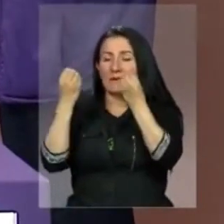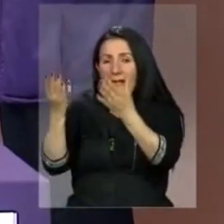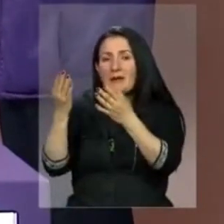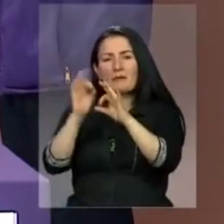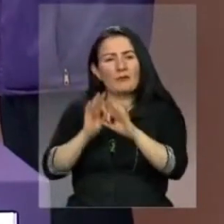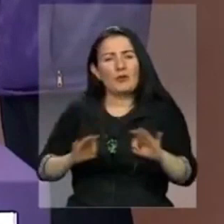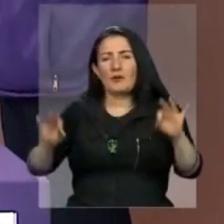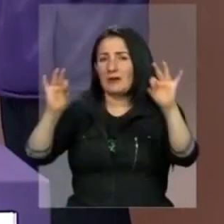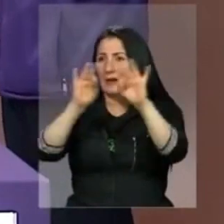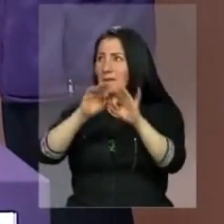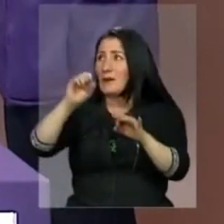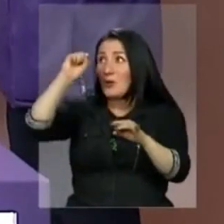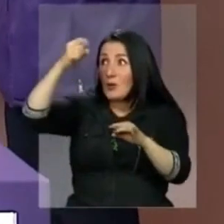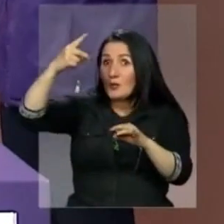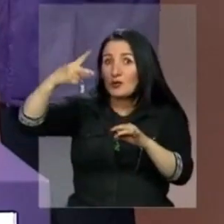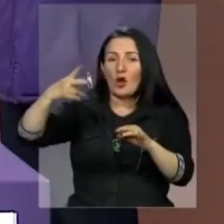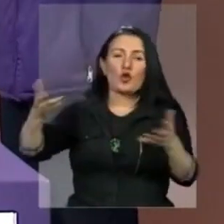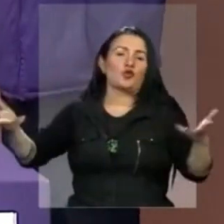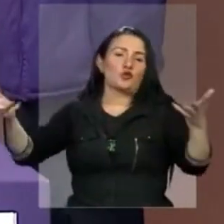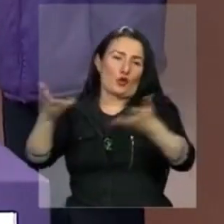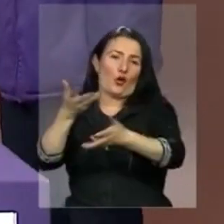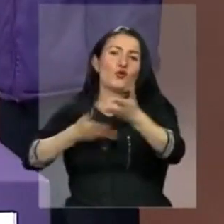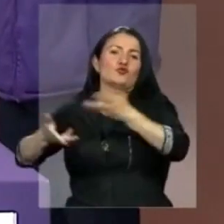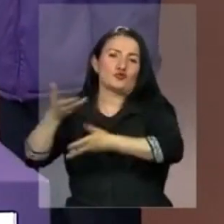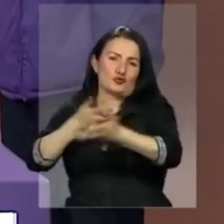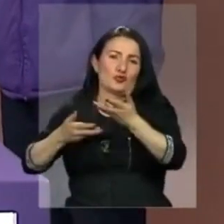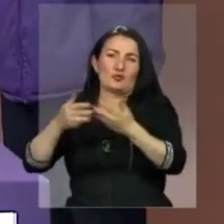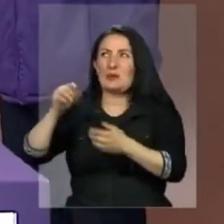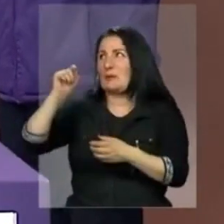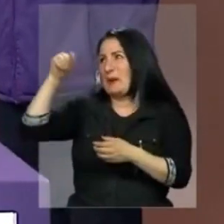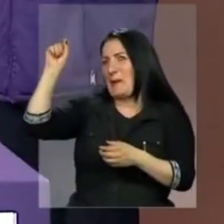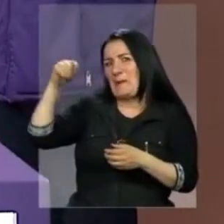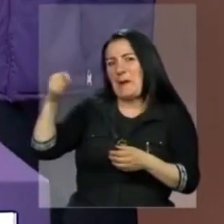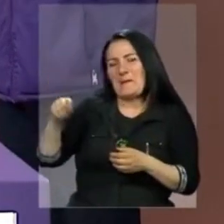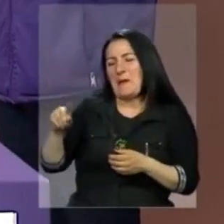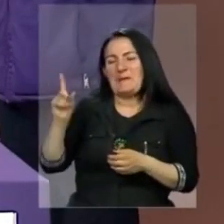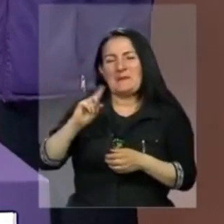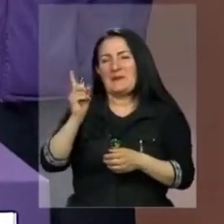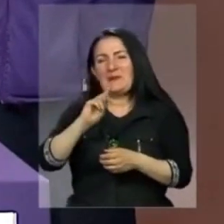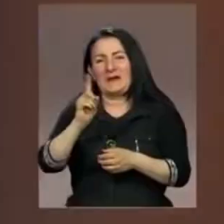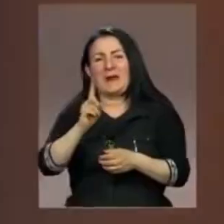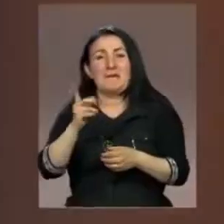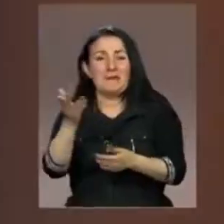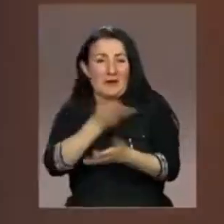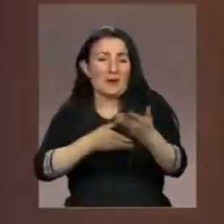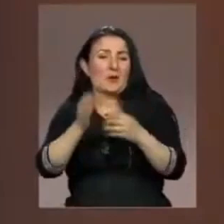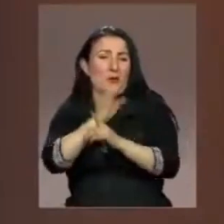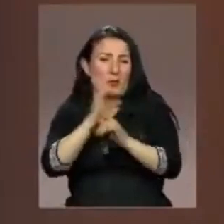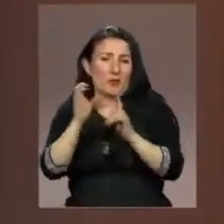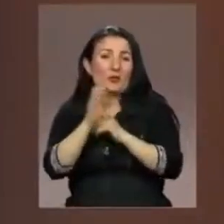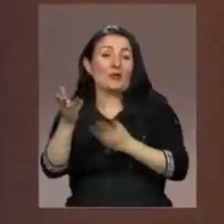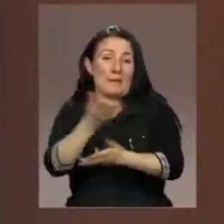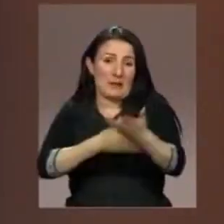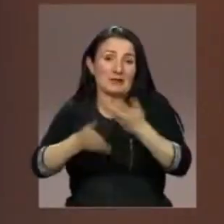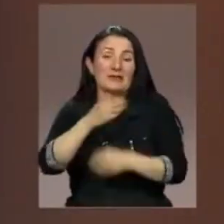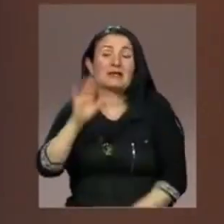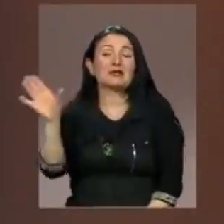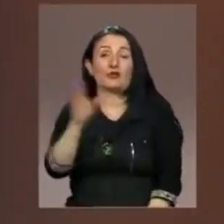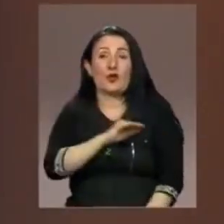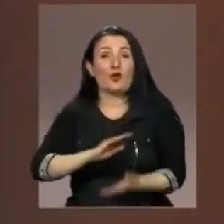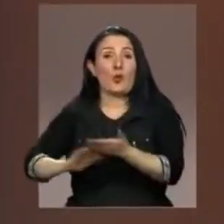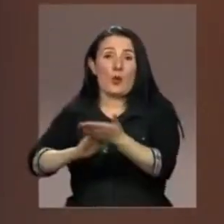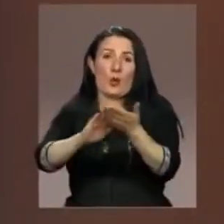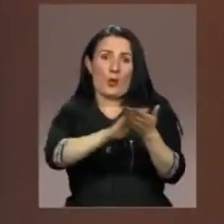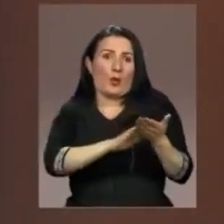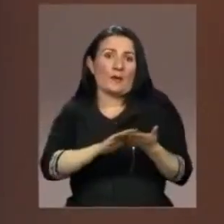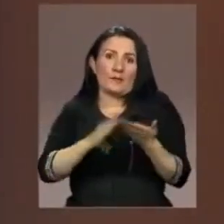importancia al mundo, pero tendremos que hacerlo entre todos, sentando, esa es una cosa que yo le ofrezco a la gente de la cultura, vamos a resolver esto entre todos,